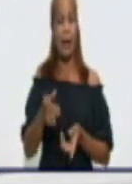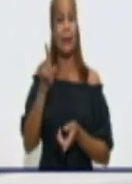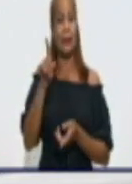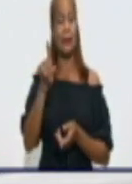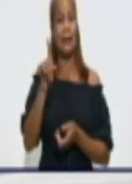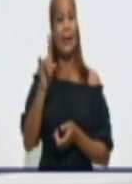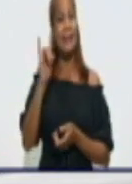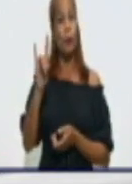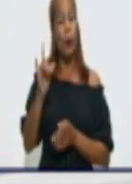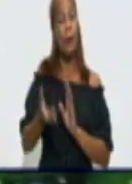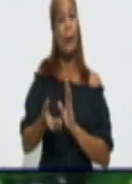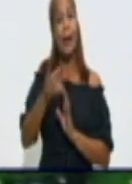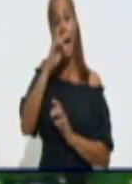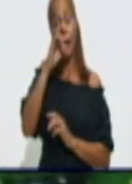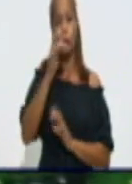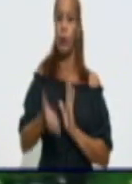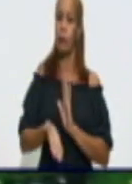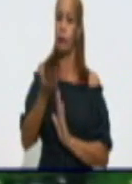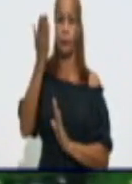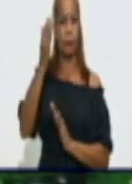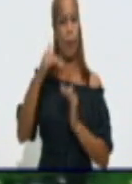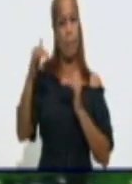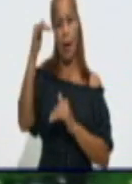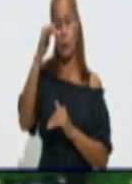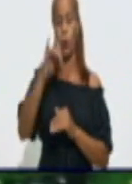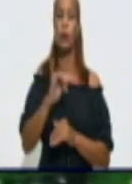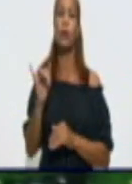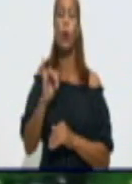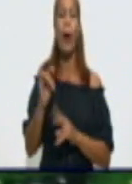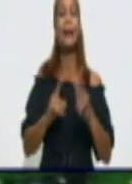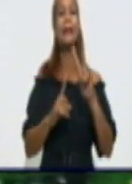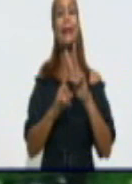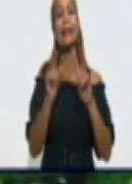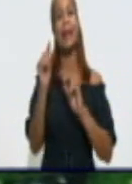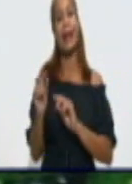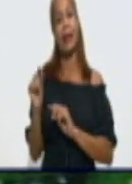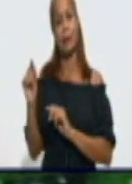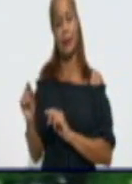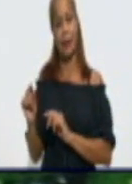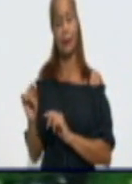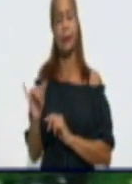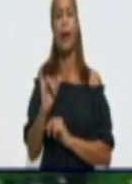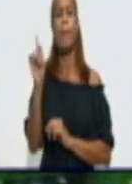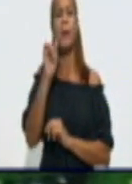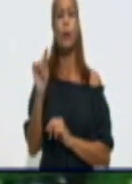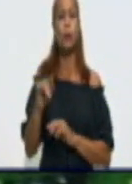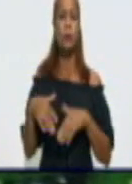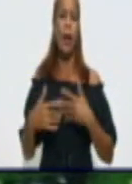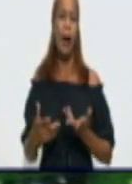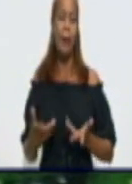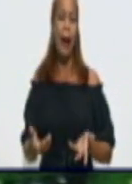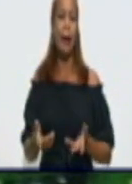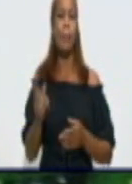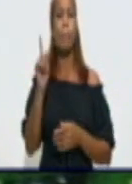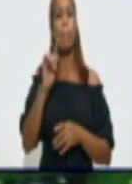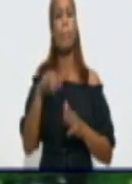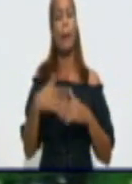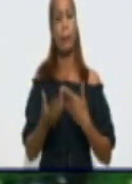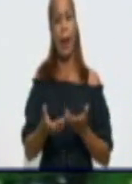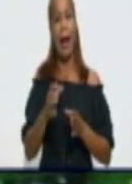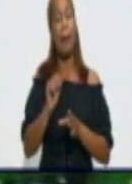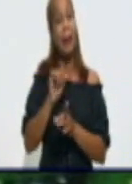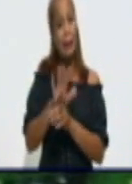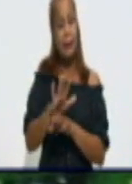Ahora, doctora, también preguntaba a una televidente que, en el caso de los niños, ¿a partir de qué edad o de qué